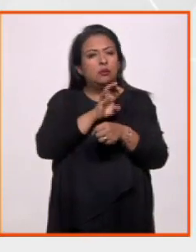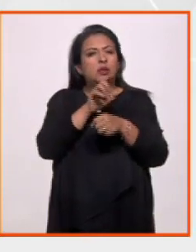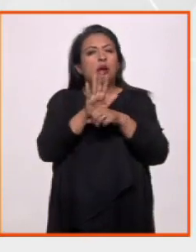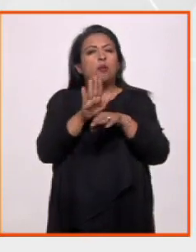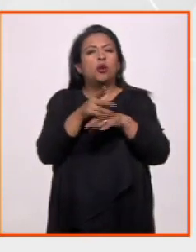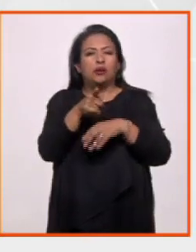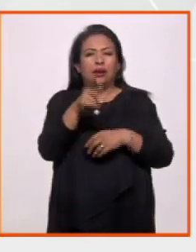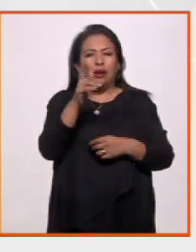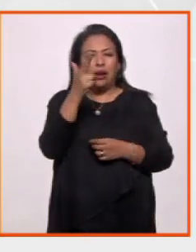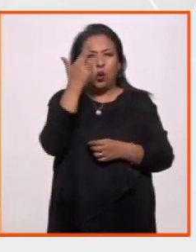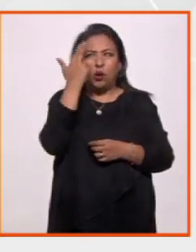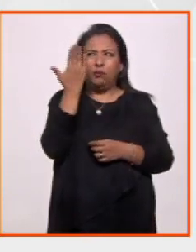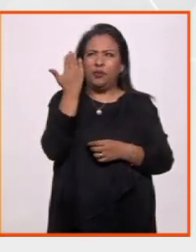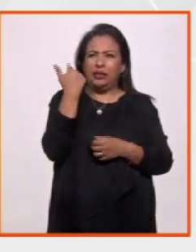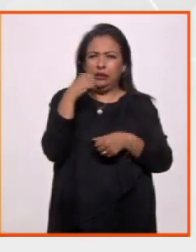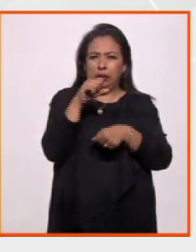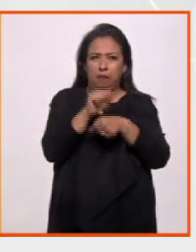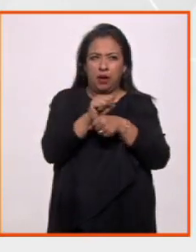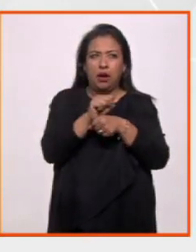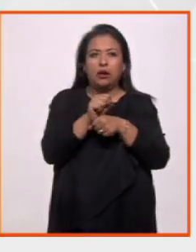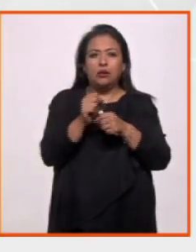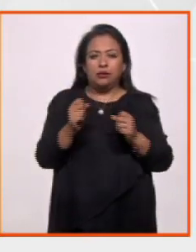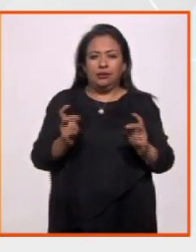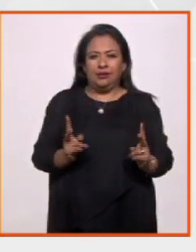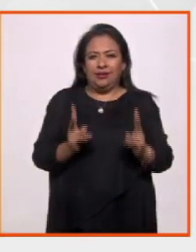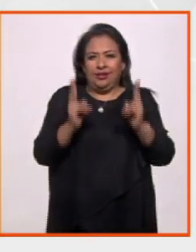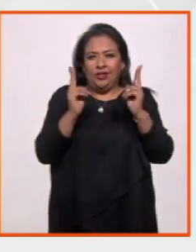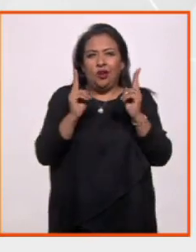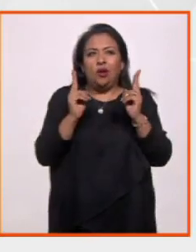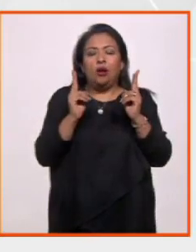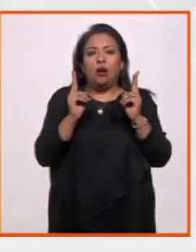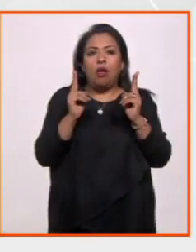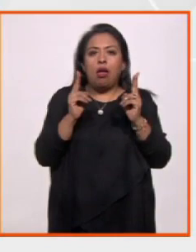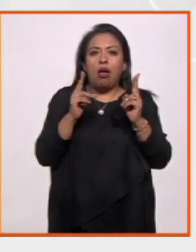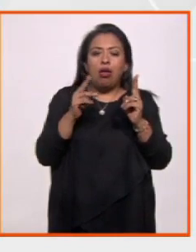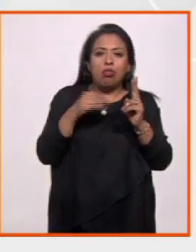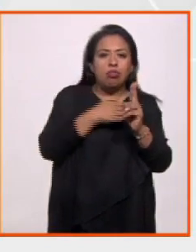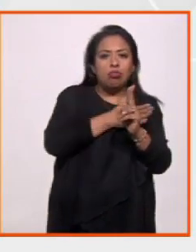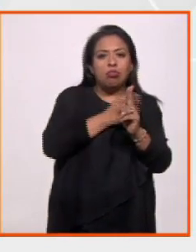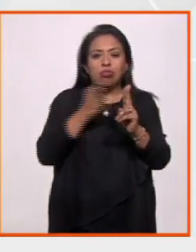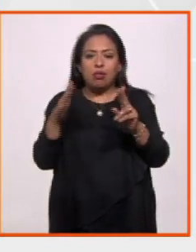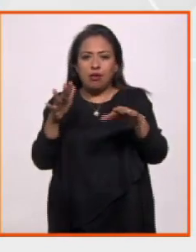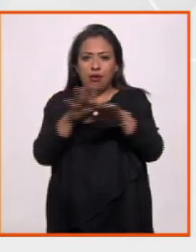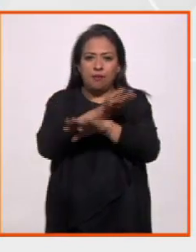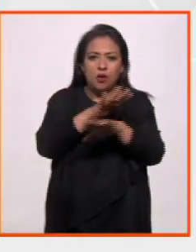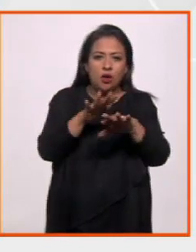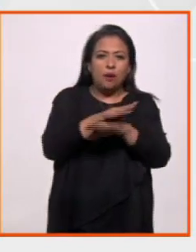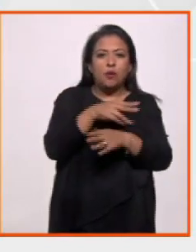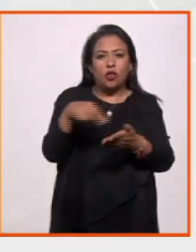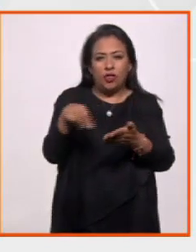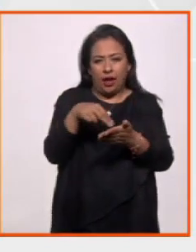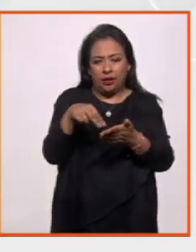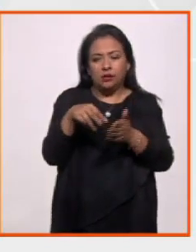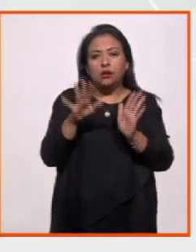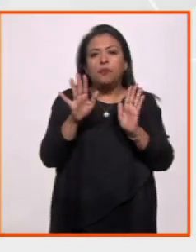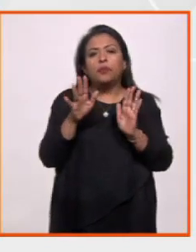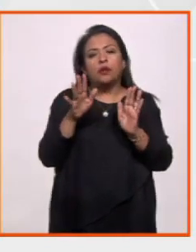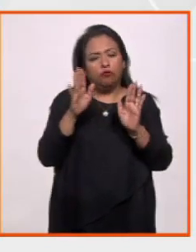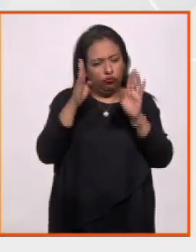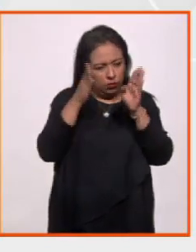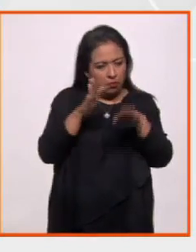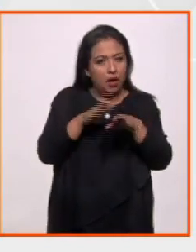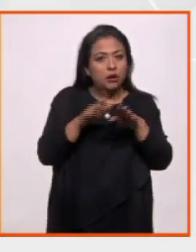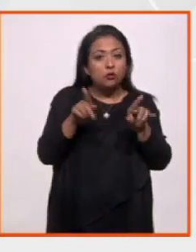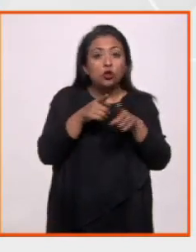sencilla razón. Ustedes recuerdan que desde hace algunas semanas esta sección de pronto hace desviaciones, en el buen sentido de la palabra, hacia la danza, aunque es de música.